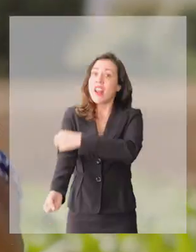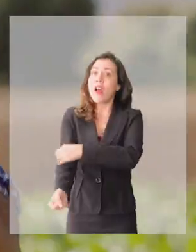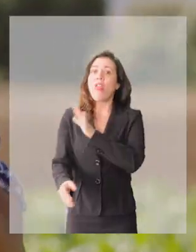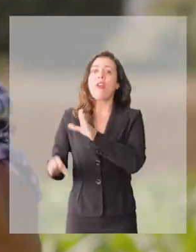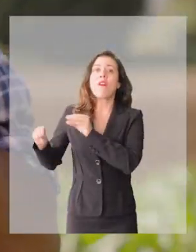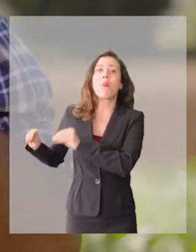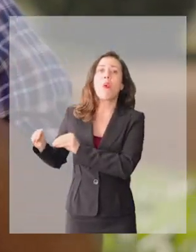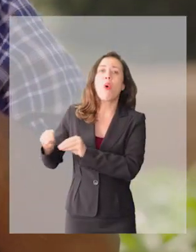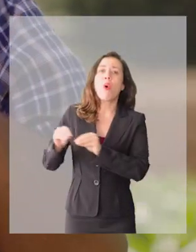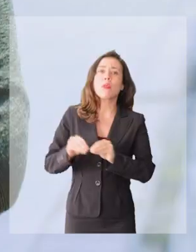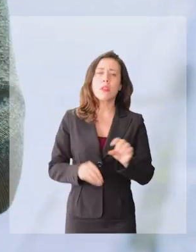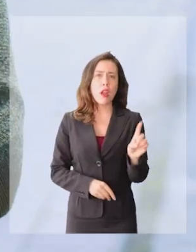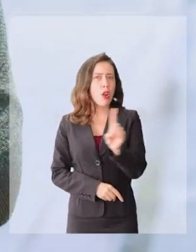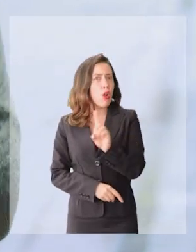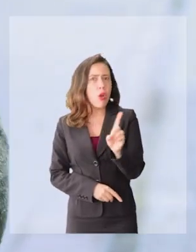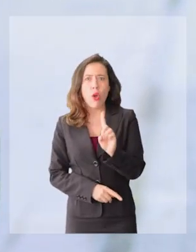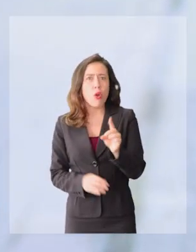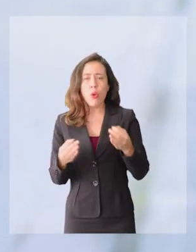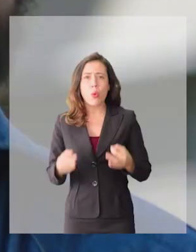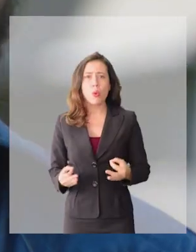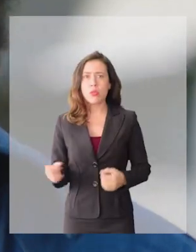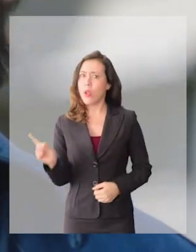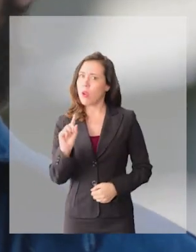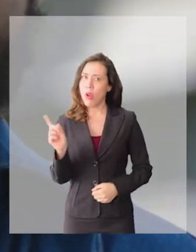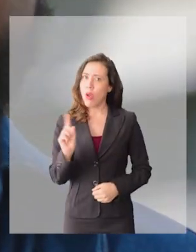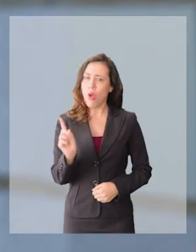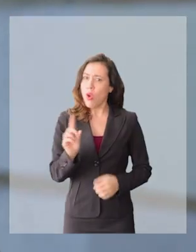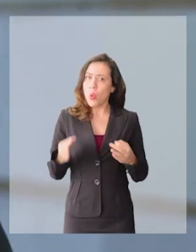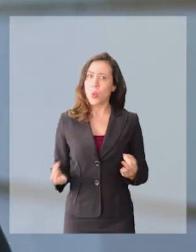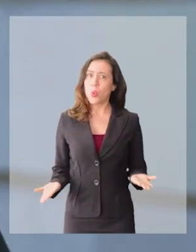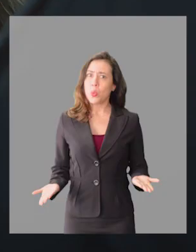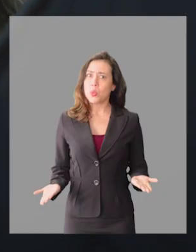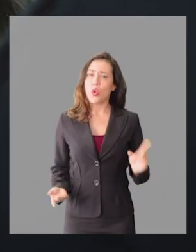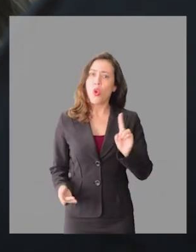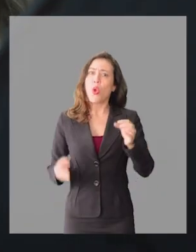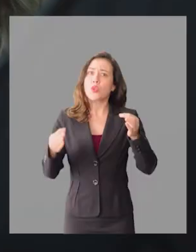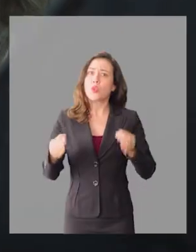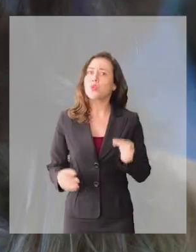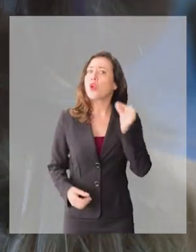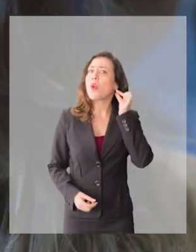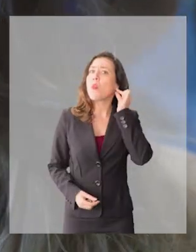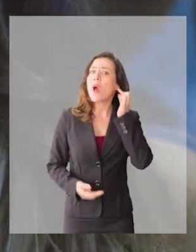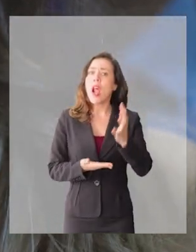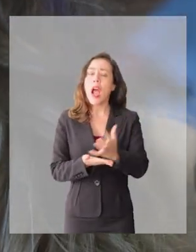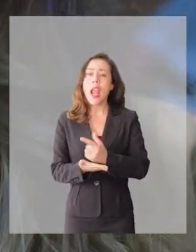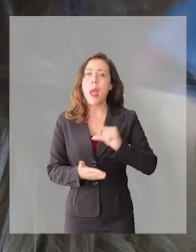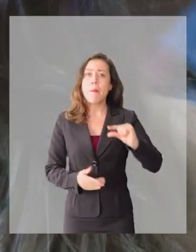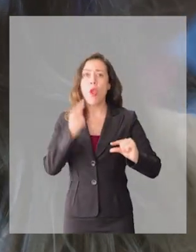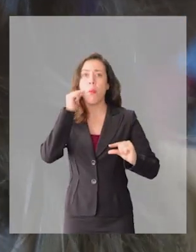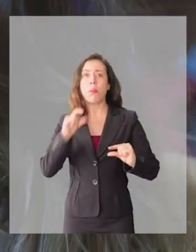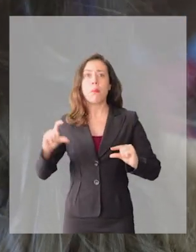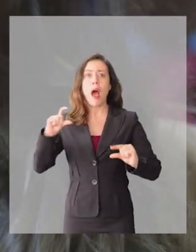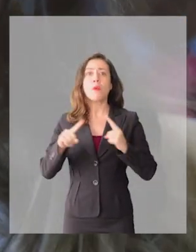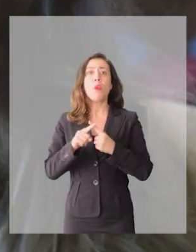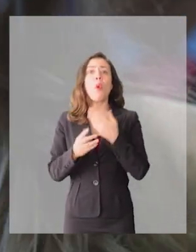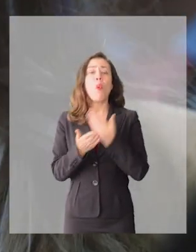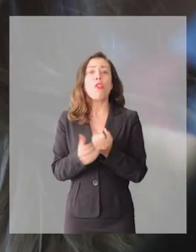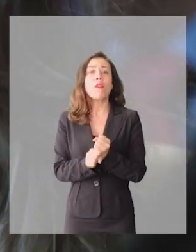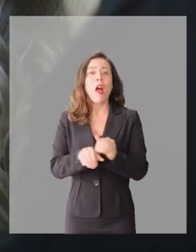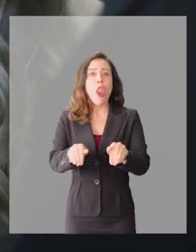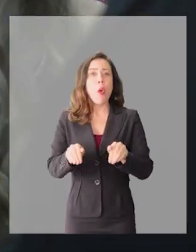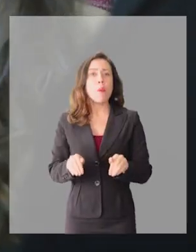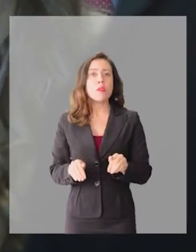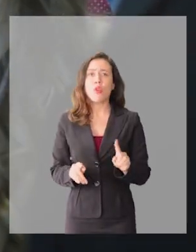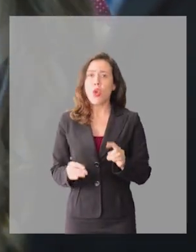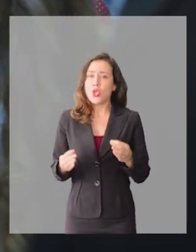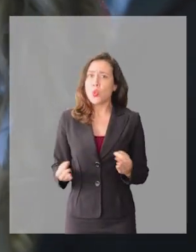región esté postergado. No, no es justo. Ah, ah. No es justo. No es justo que una mujer gane menos que un hombre por hacer lo mismo.